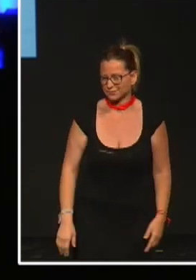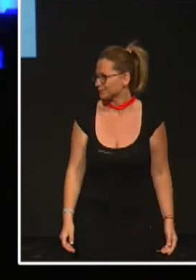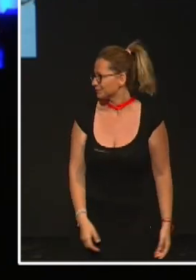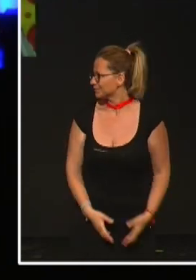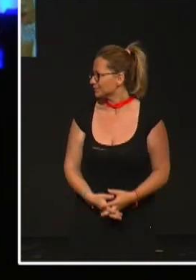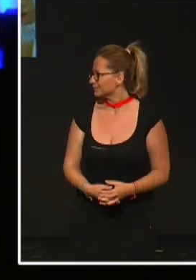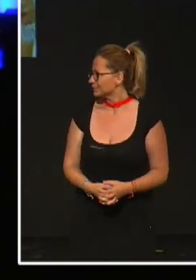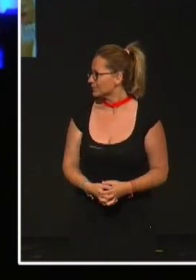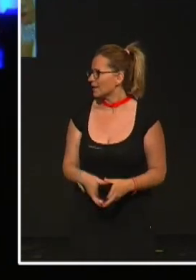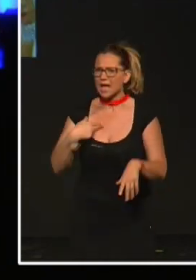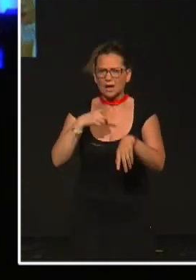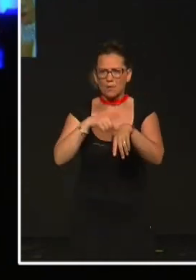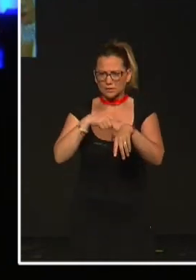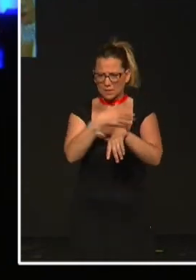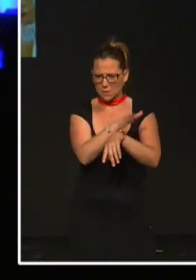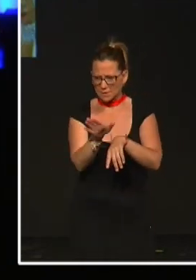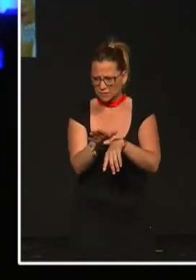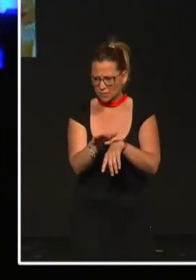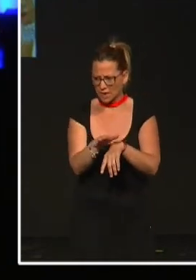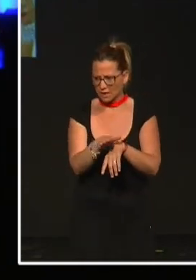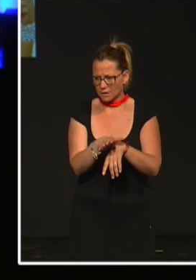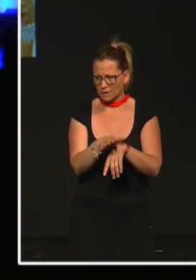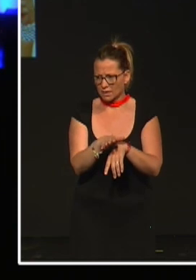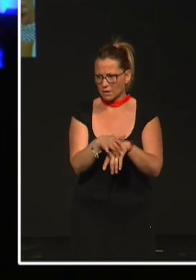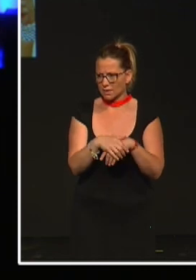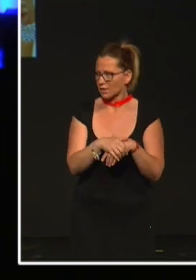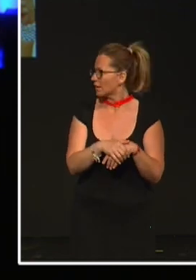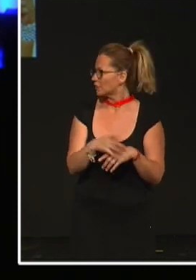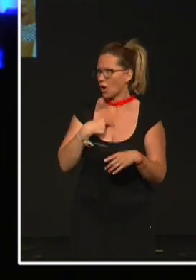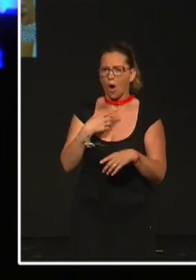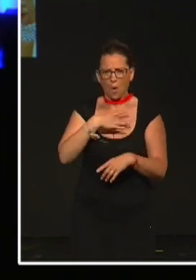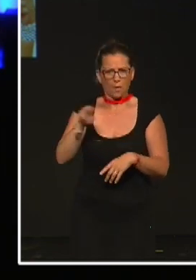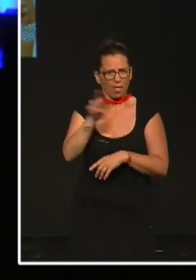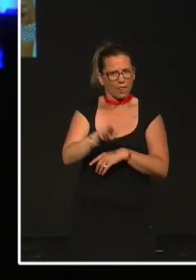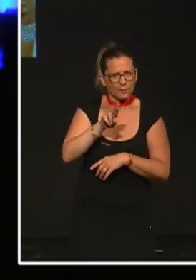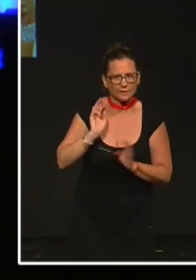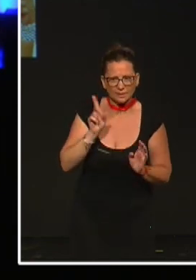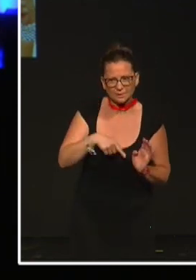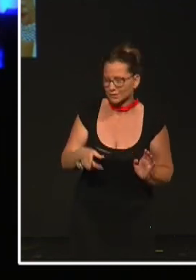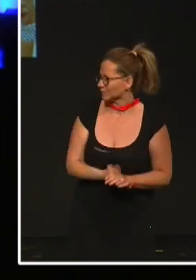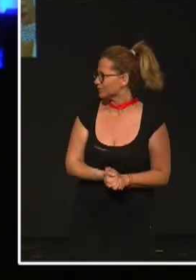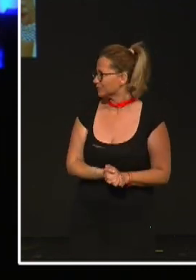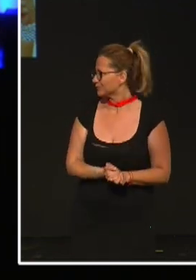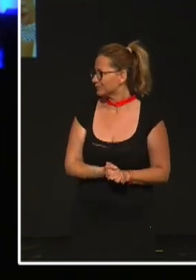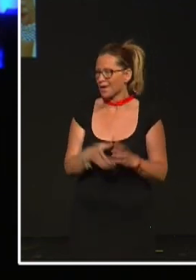Y como me ha sobrado tiempo, componemos Paquito el